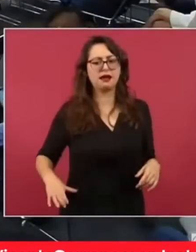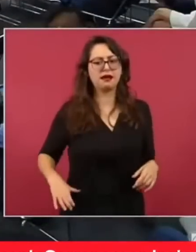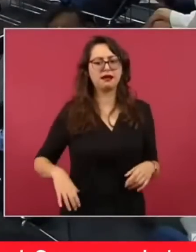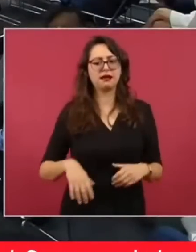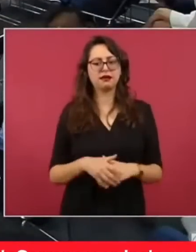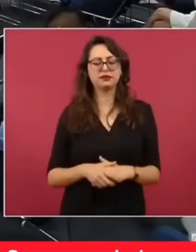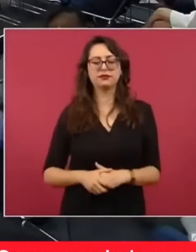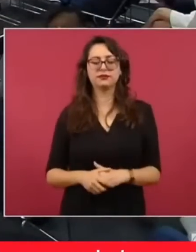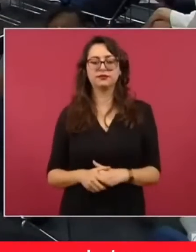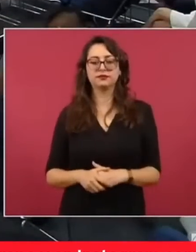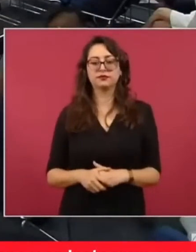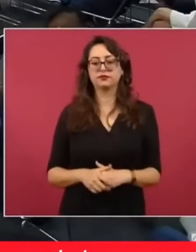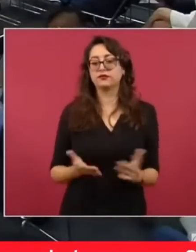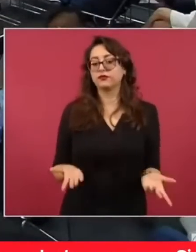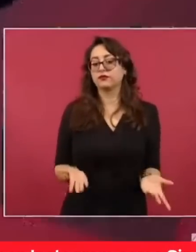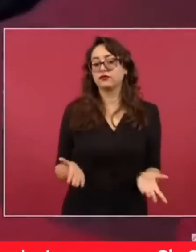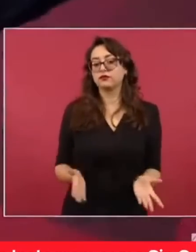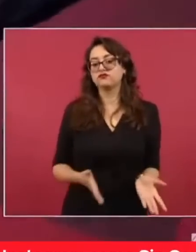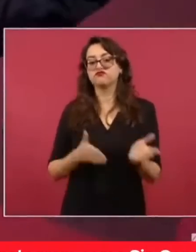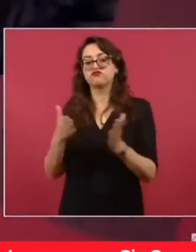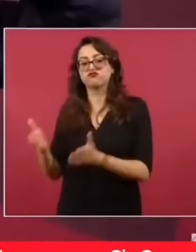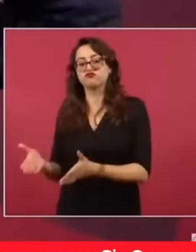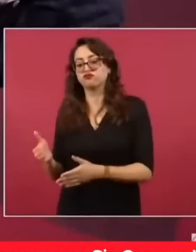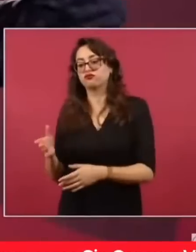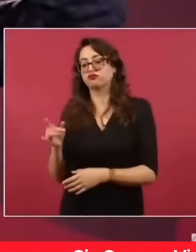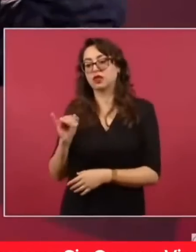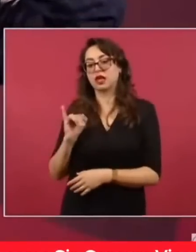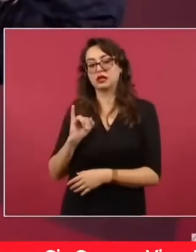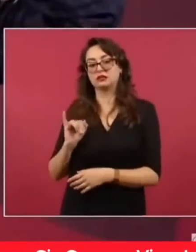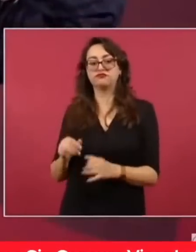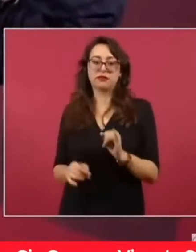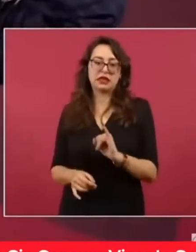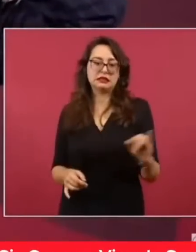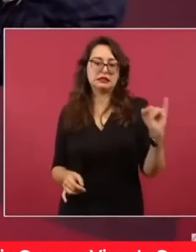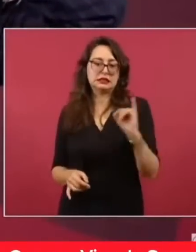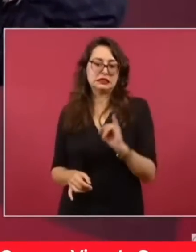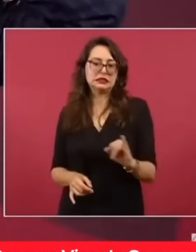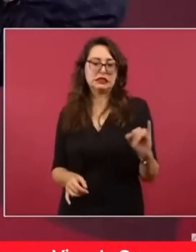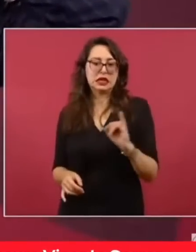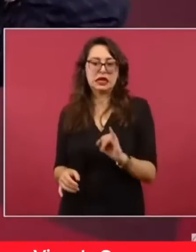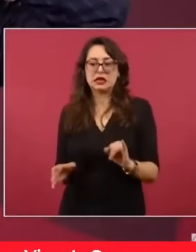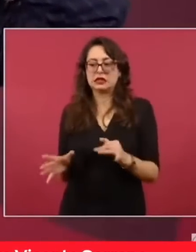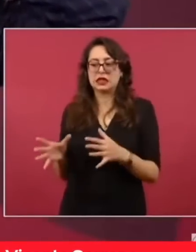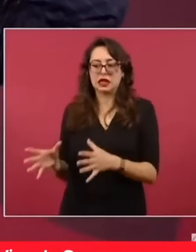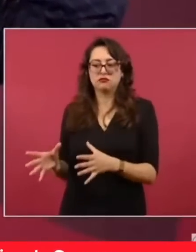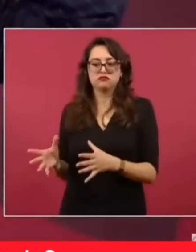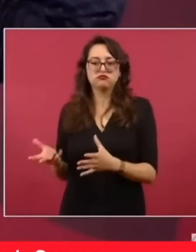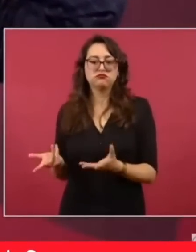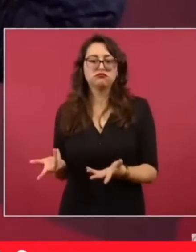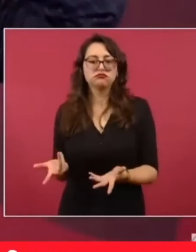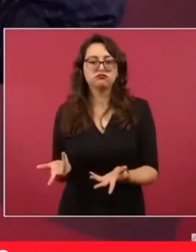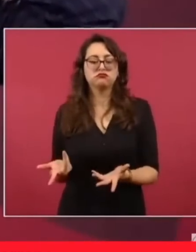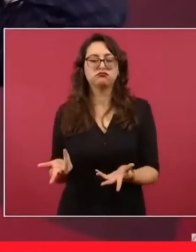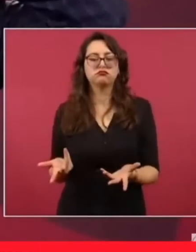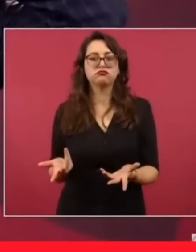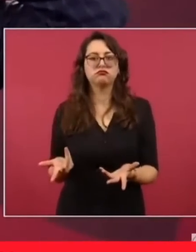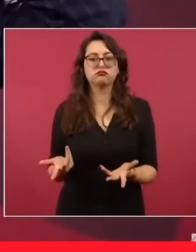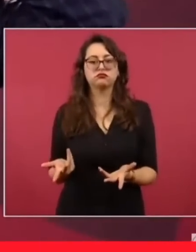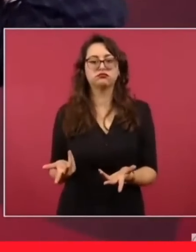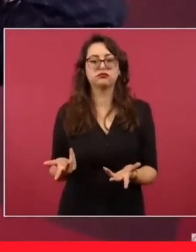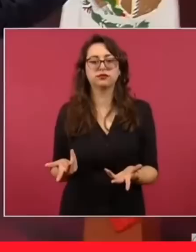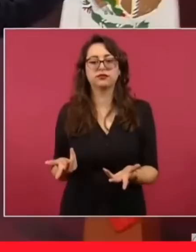Y por el lado de que, por el flanco izquierdo,